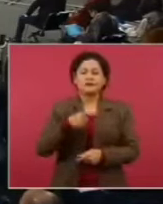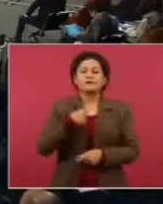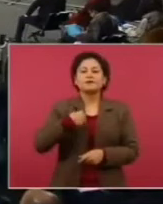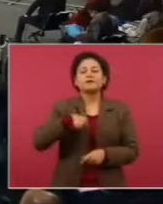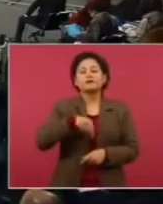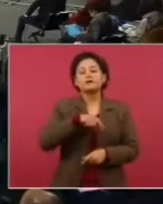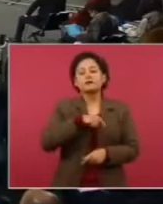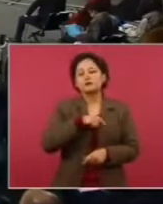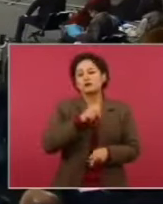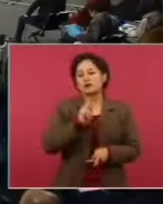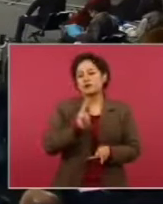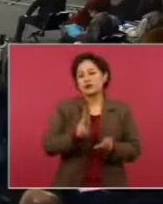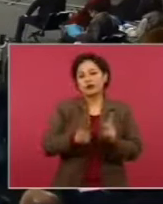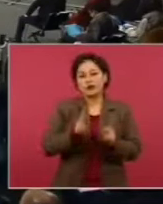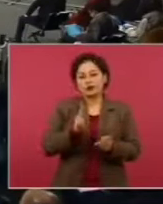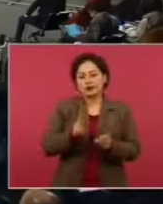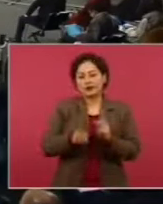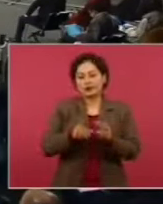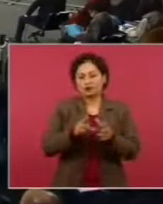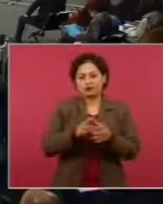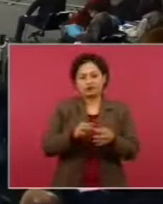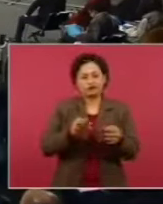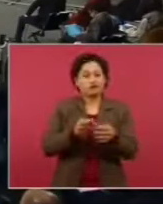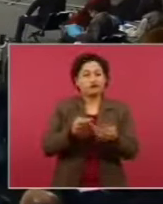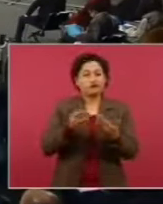de…